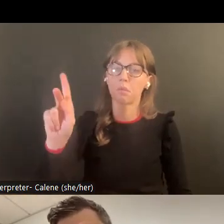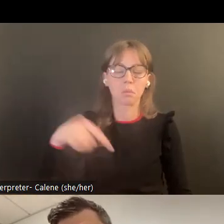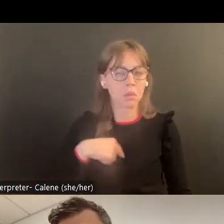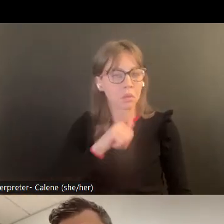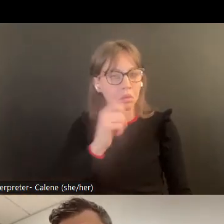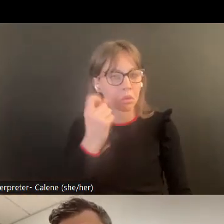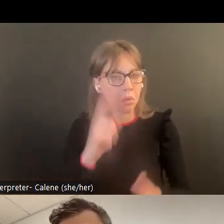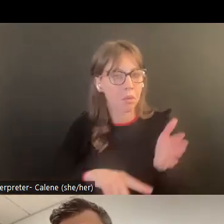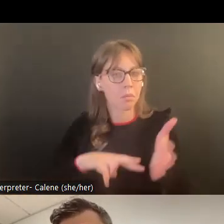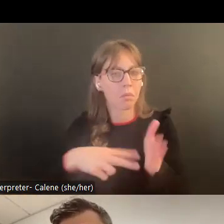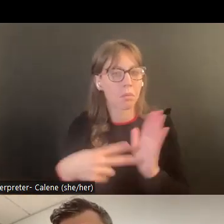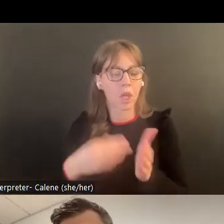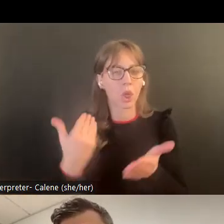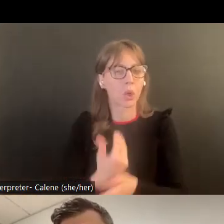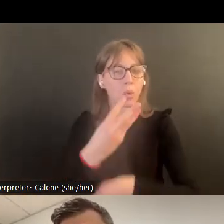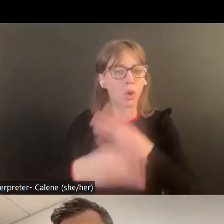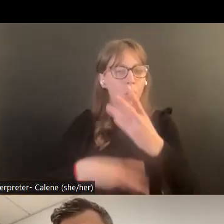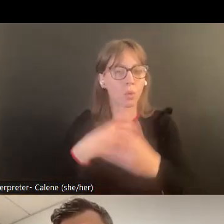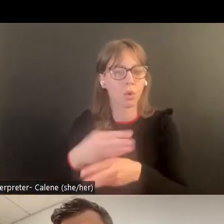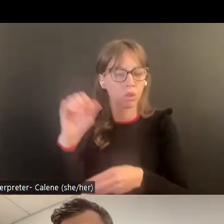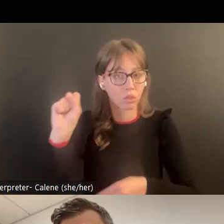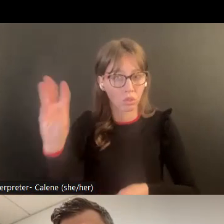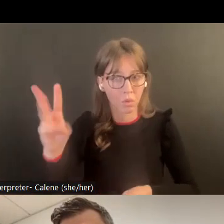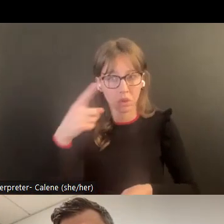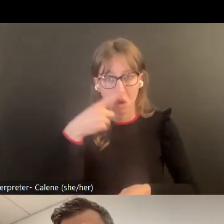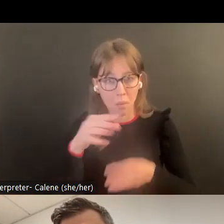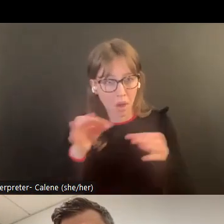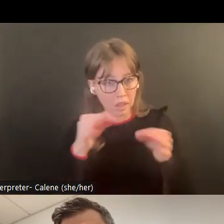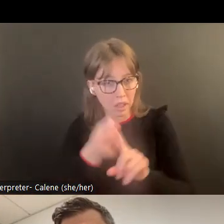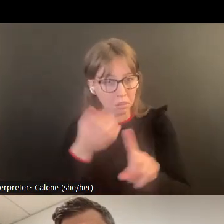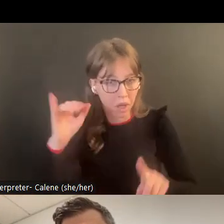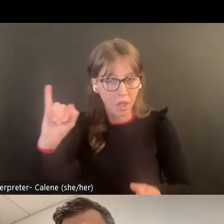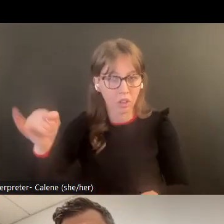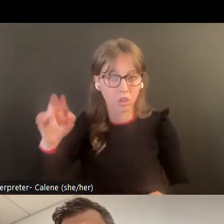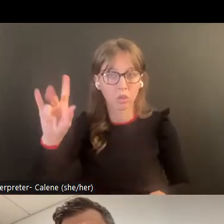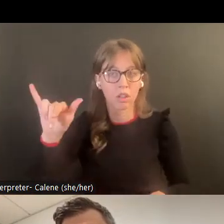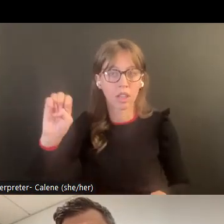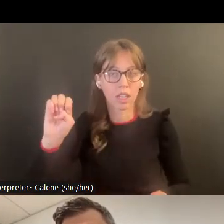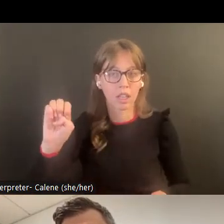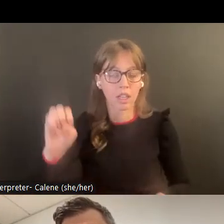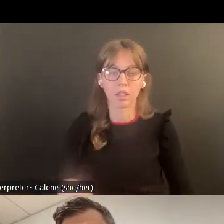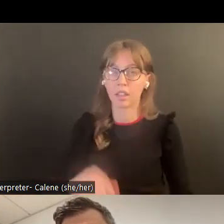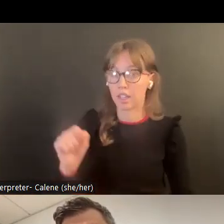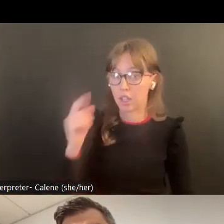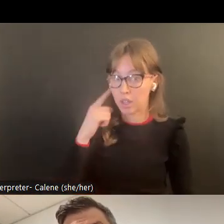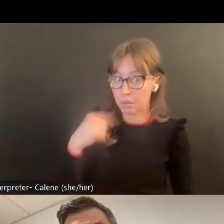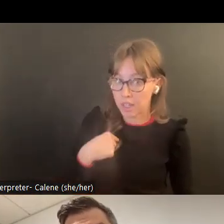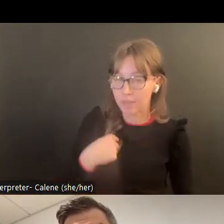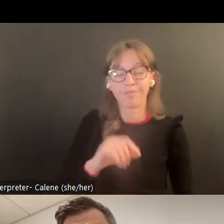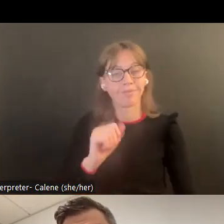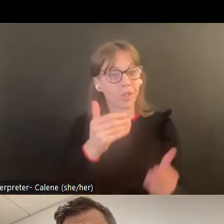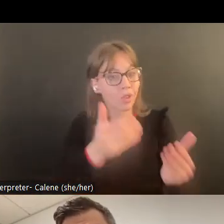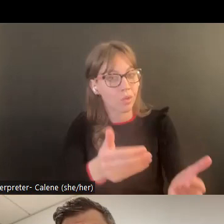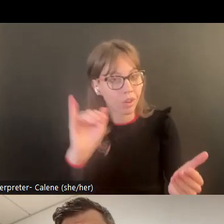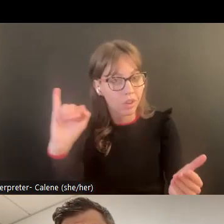No sé qué significa por en sí la aplicación New World. No sé tampoco. ¿Puede ponerlo en contexto,